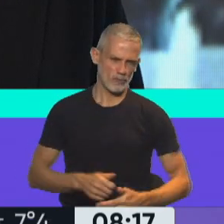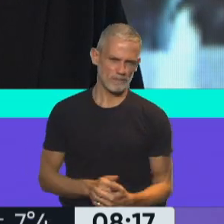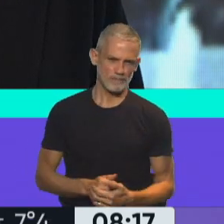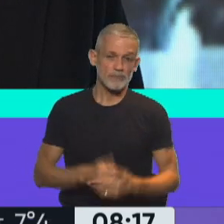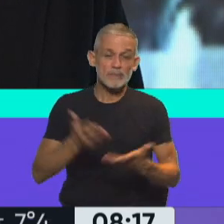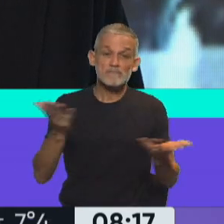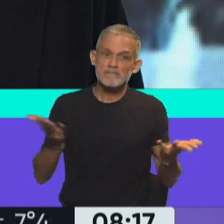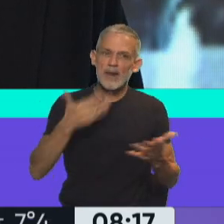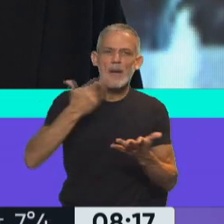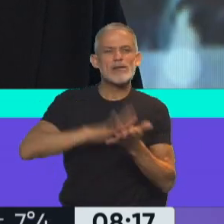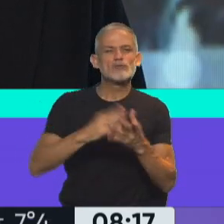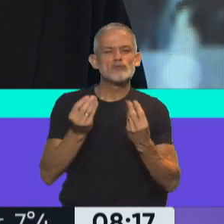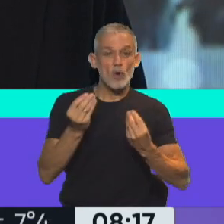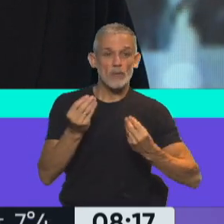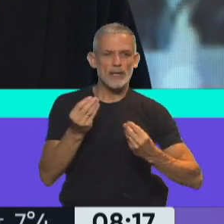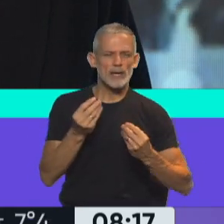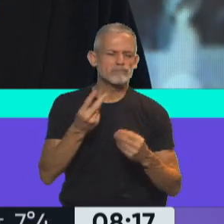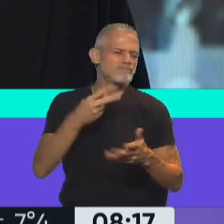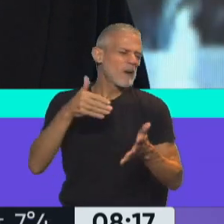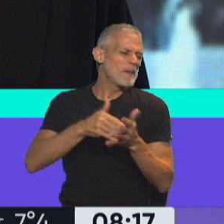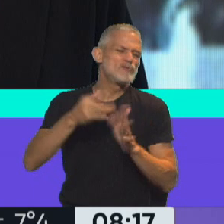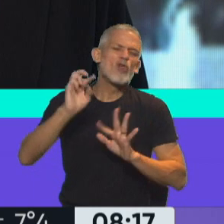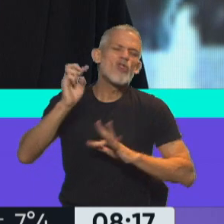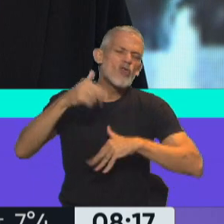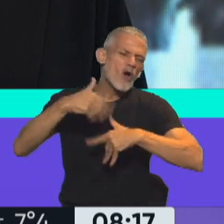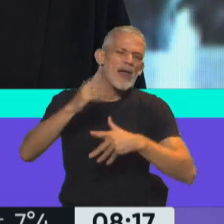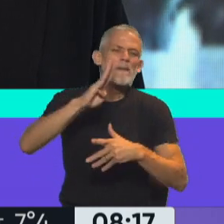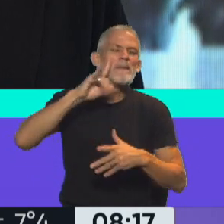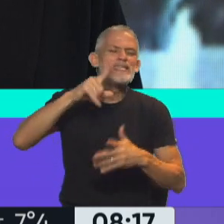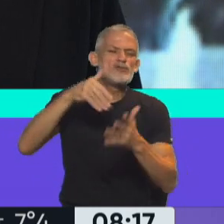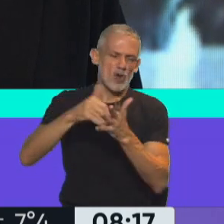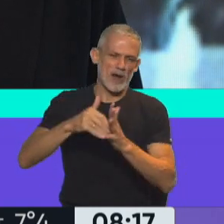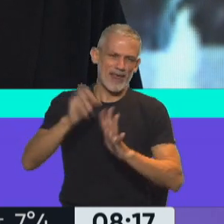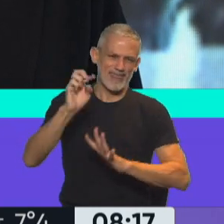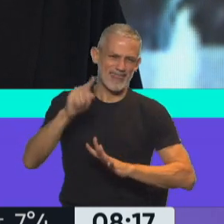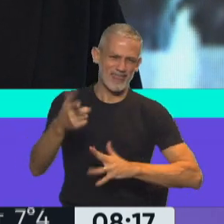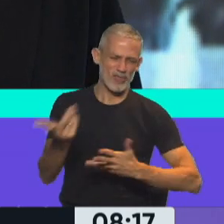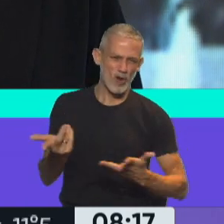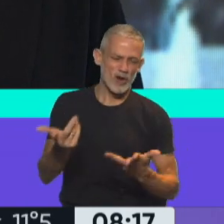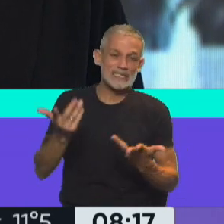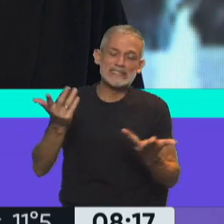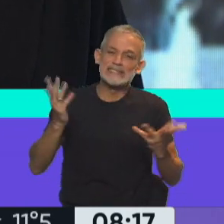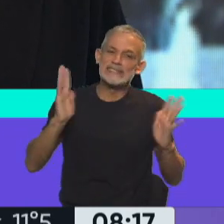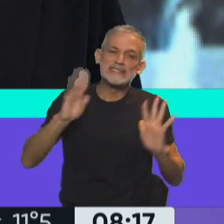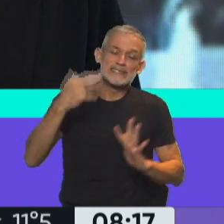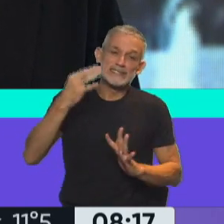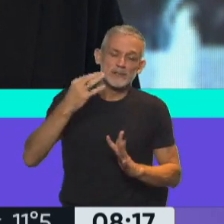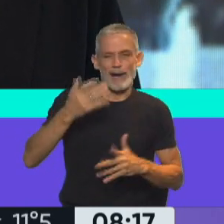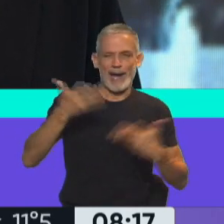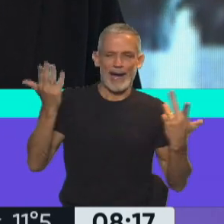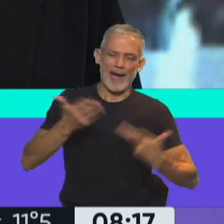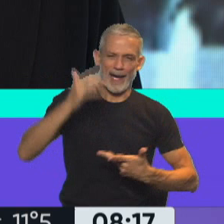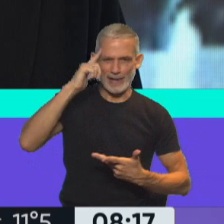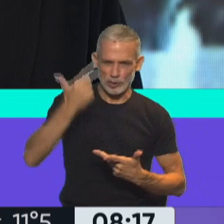Lo que pasa es que cuando uno habla de billones de dólares, de billones de dólares en esta industria, uno no puede pecar de inocente tampoco,